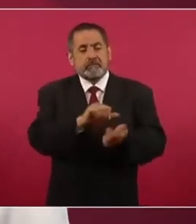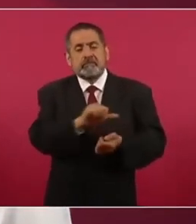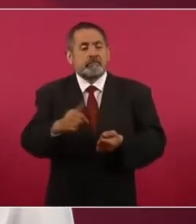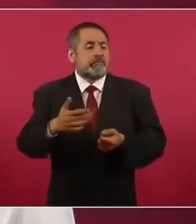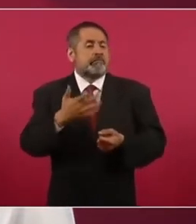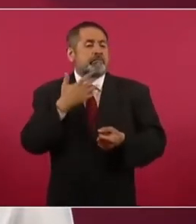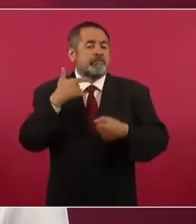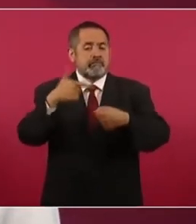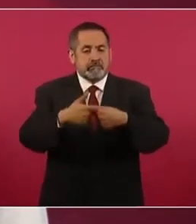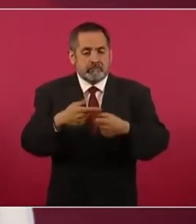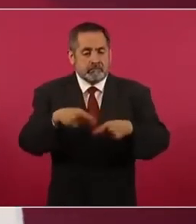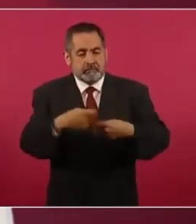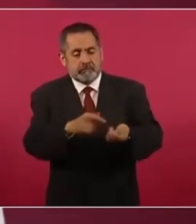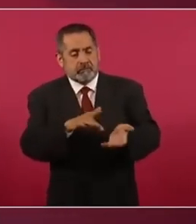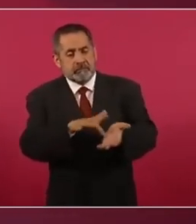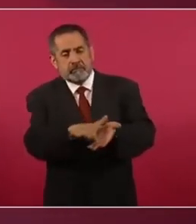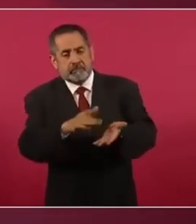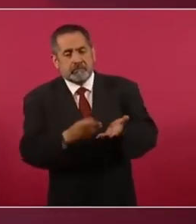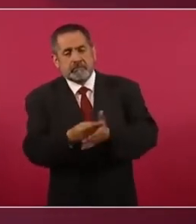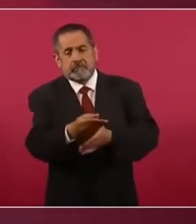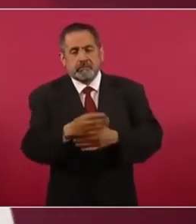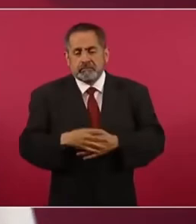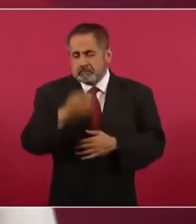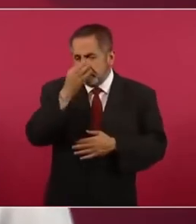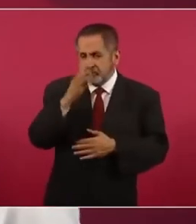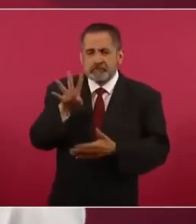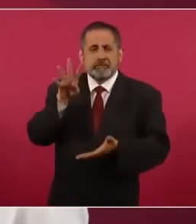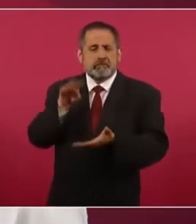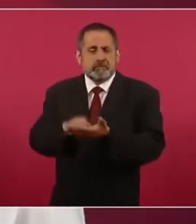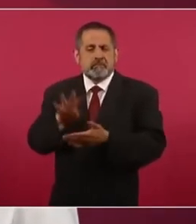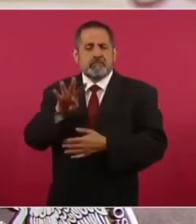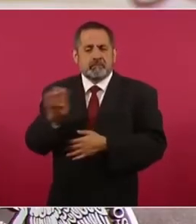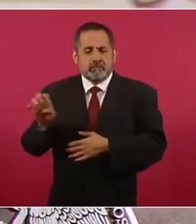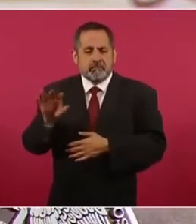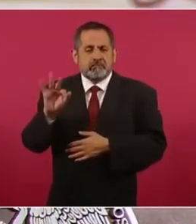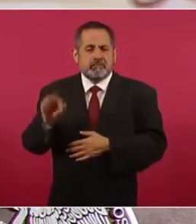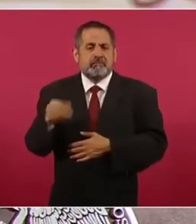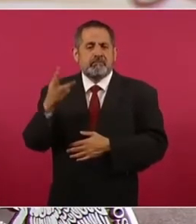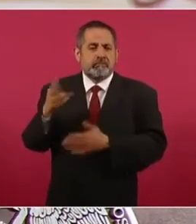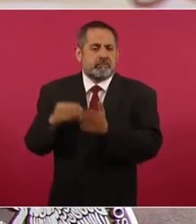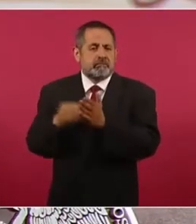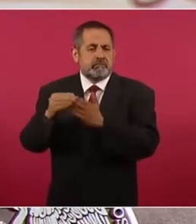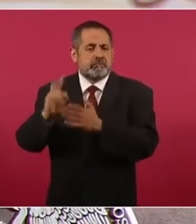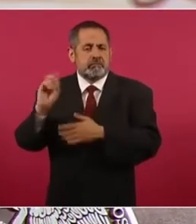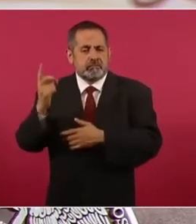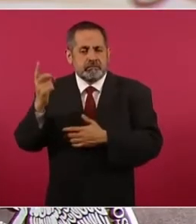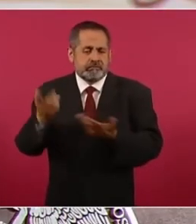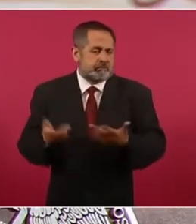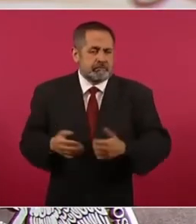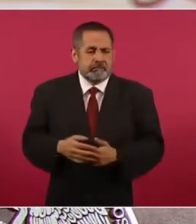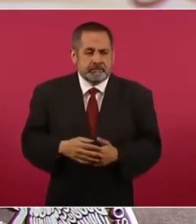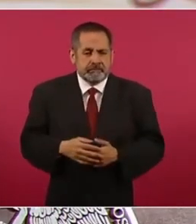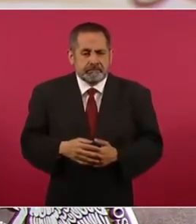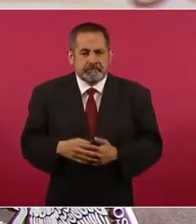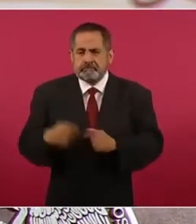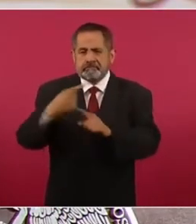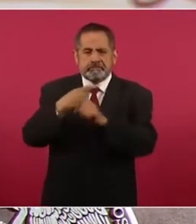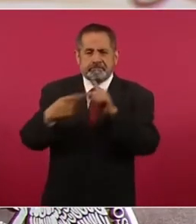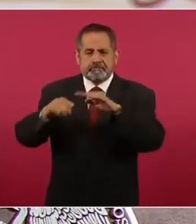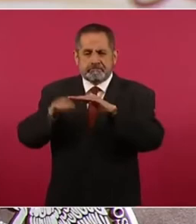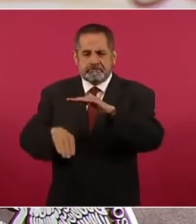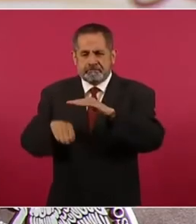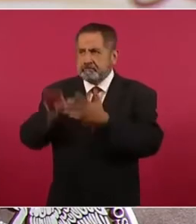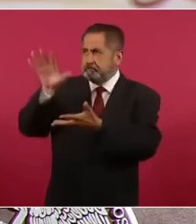cuatro meses apenas suman cuatro mil cuatrocientos cuarenta y tres millones de dólares, la mitad de los